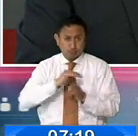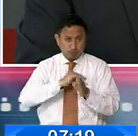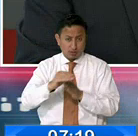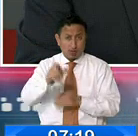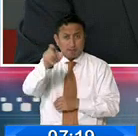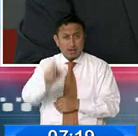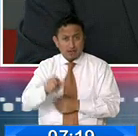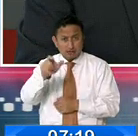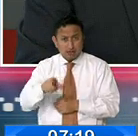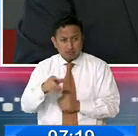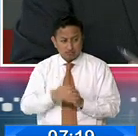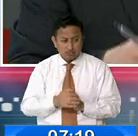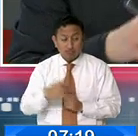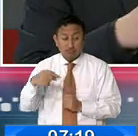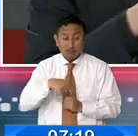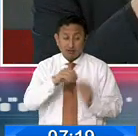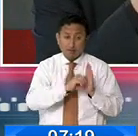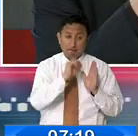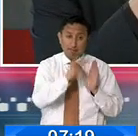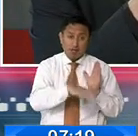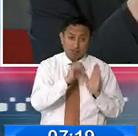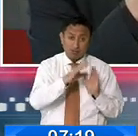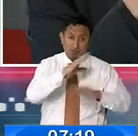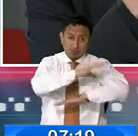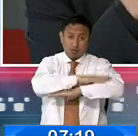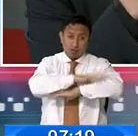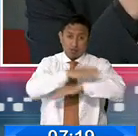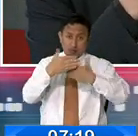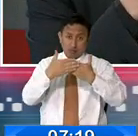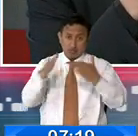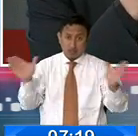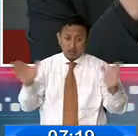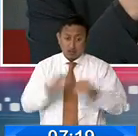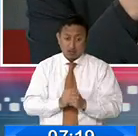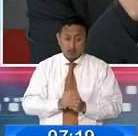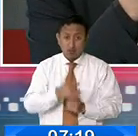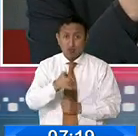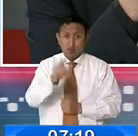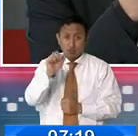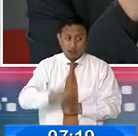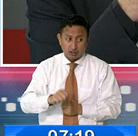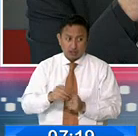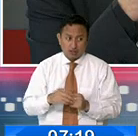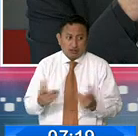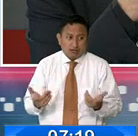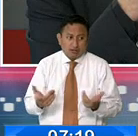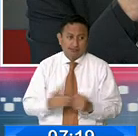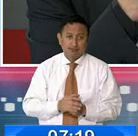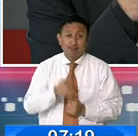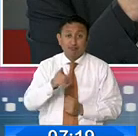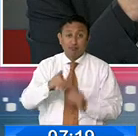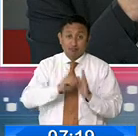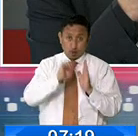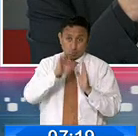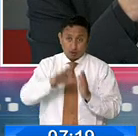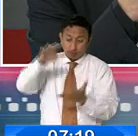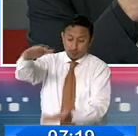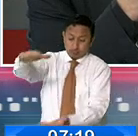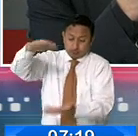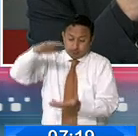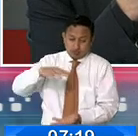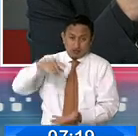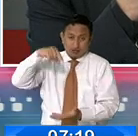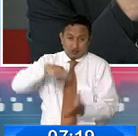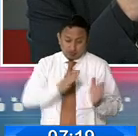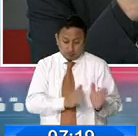ciudadanía a donar. Esta plataforma estará todavía abierta para poder captar sus donaciones y de esta